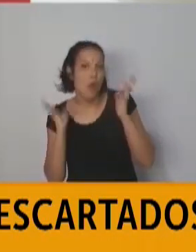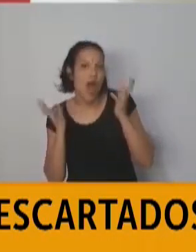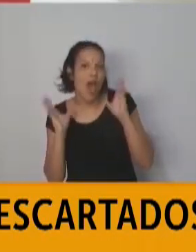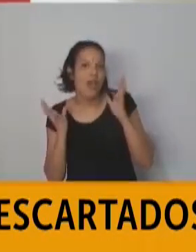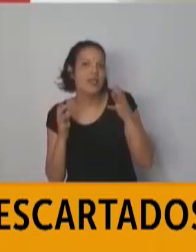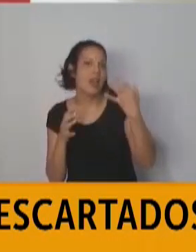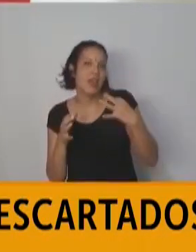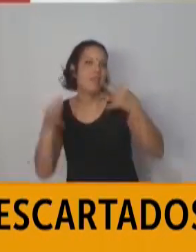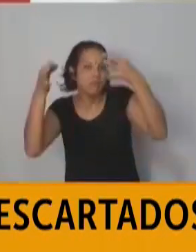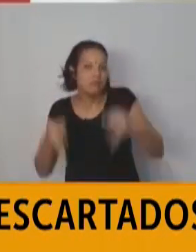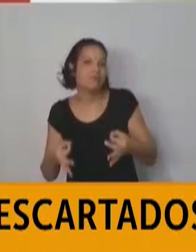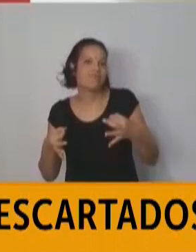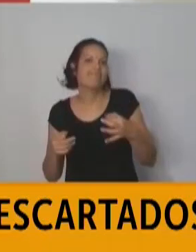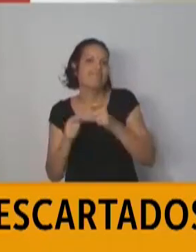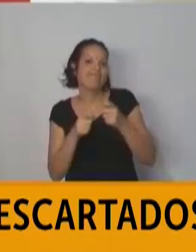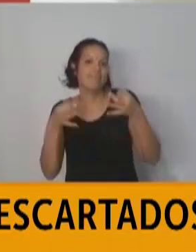condiciones para su traslado.